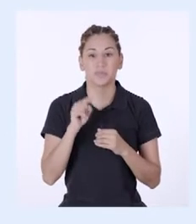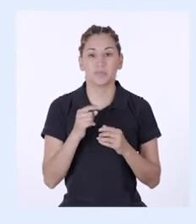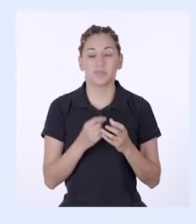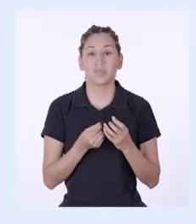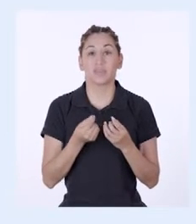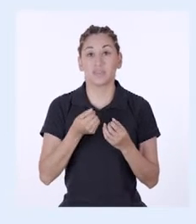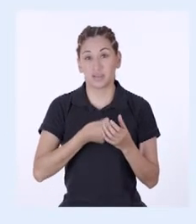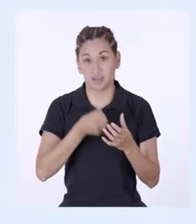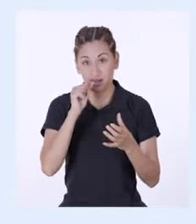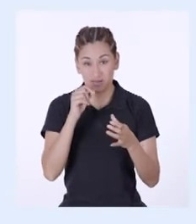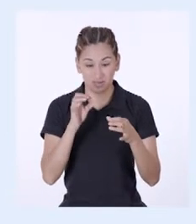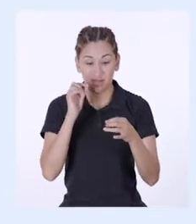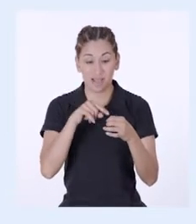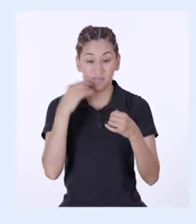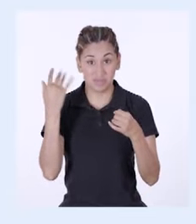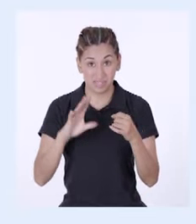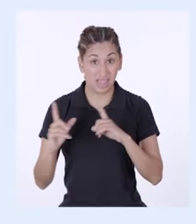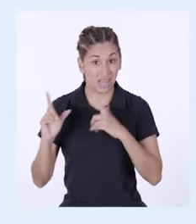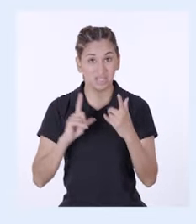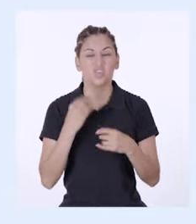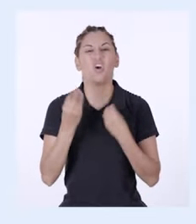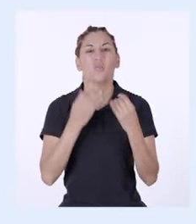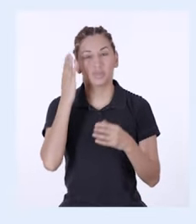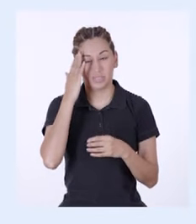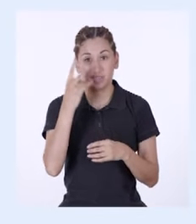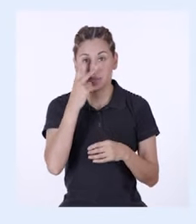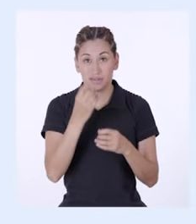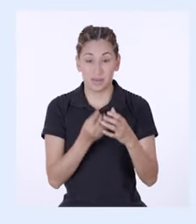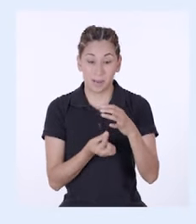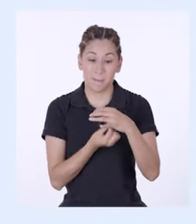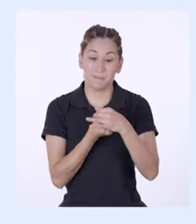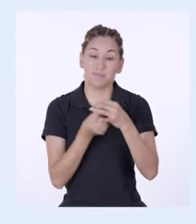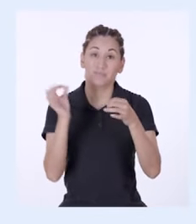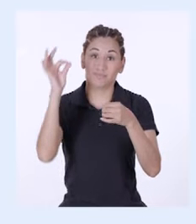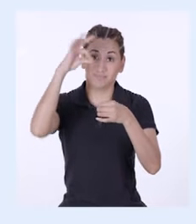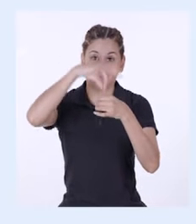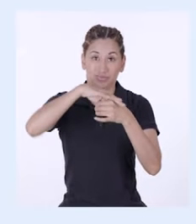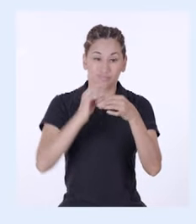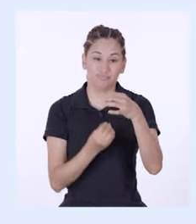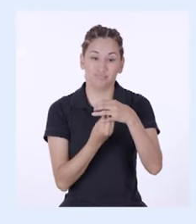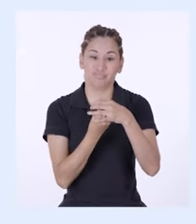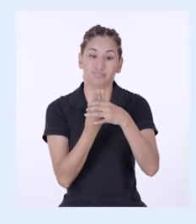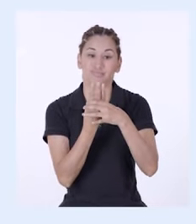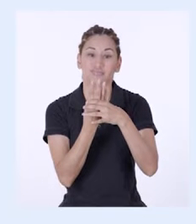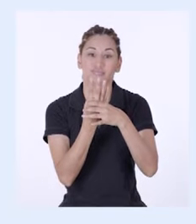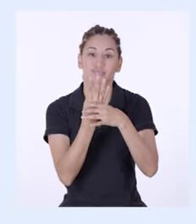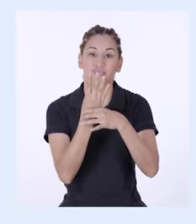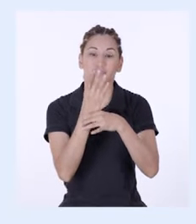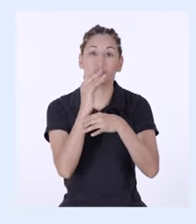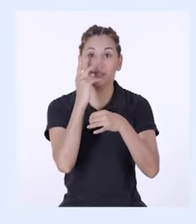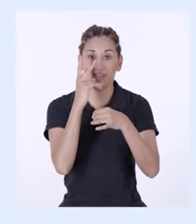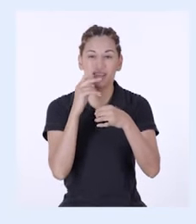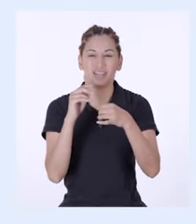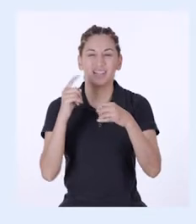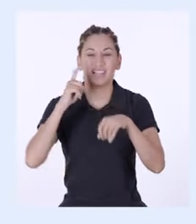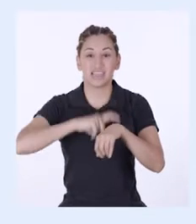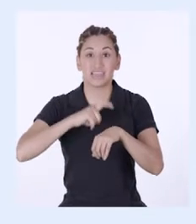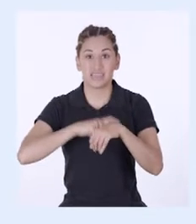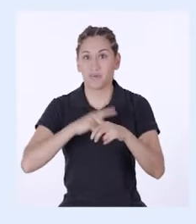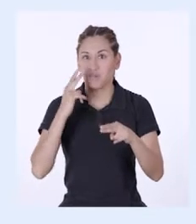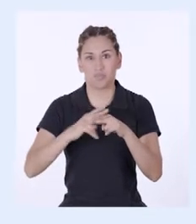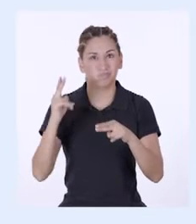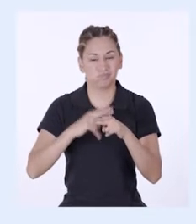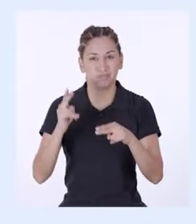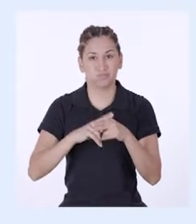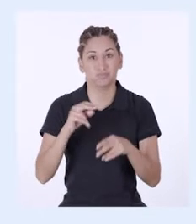compost obtenido es el deseado, veremos que la maceta con compost producirá una germinación en menor